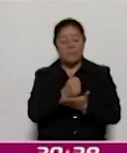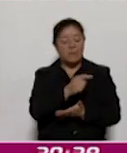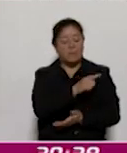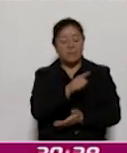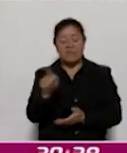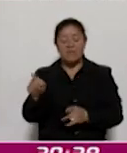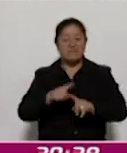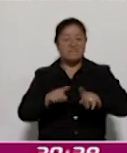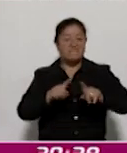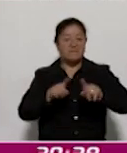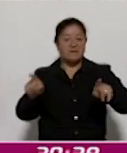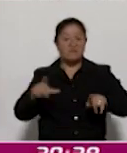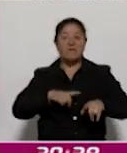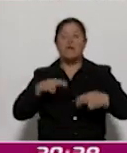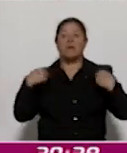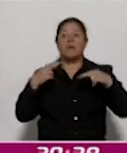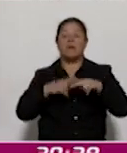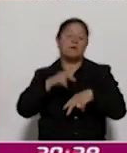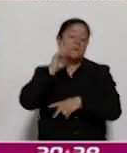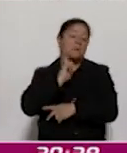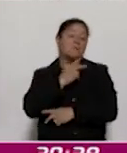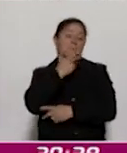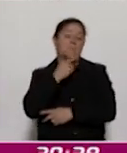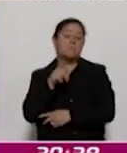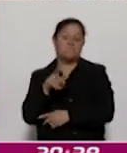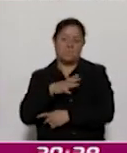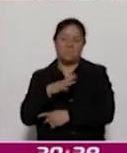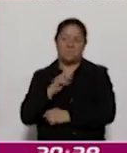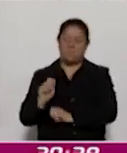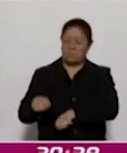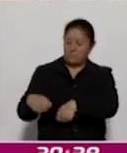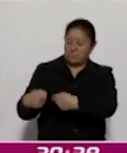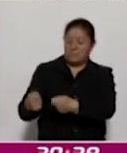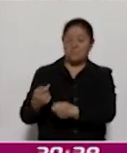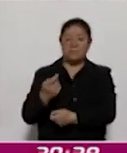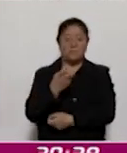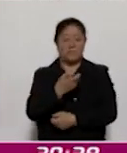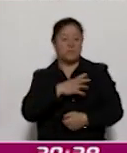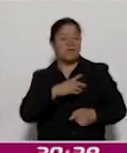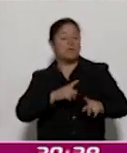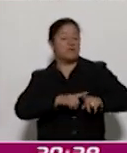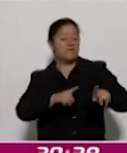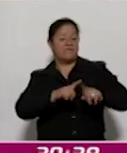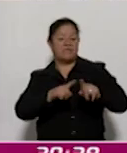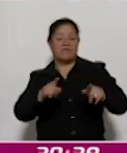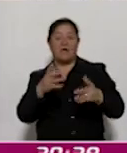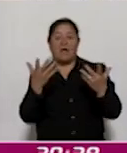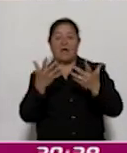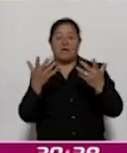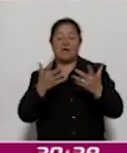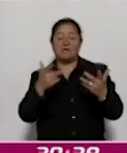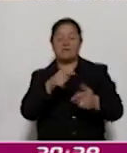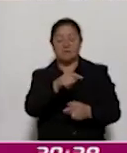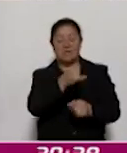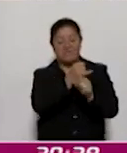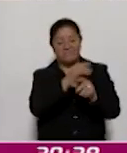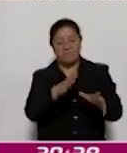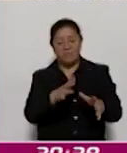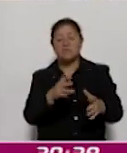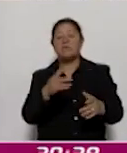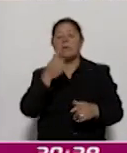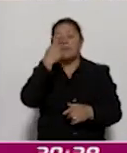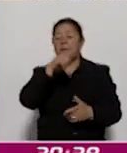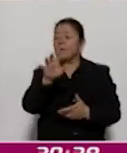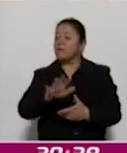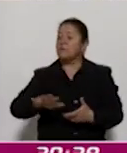Maestras, maestros, se merecen realmente esta diversidad de producción de fuentes de información que les acerque a